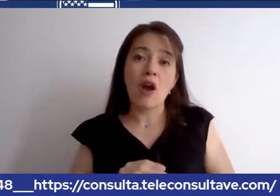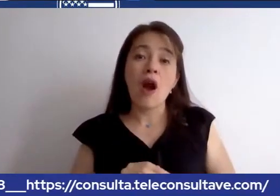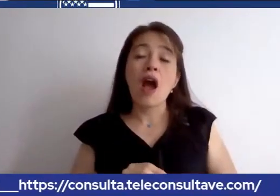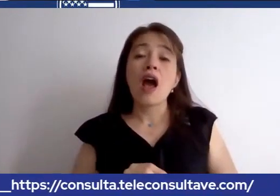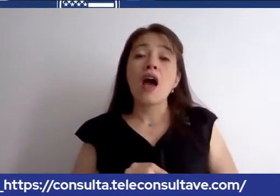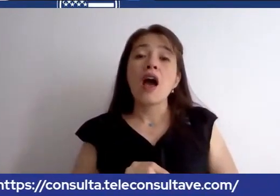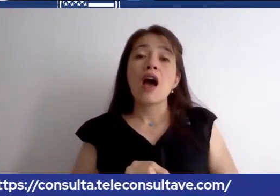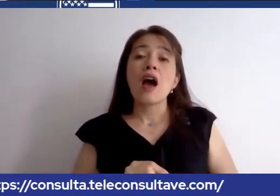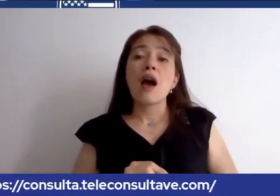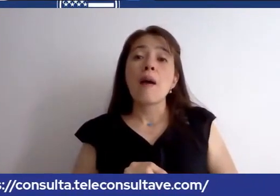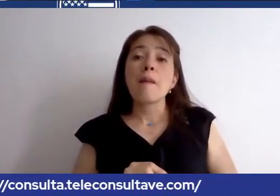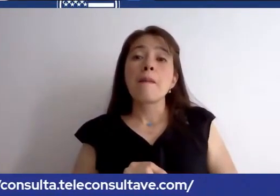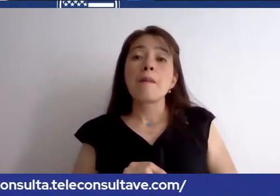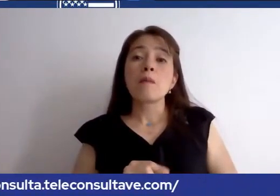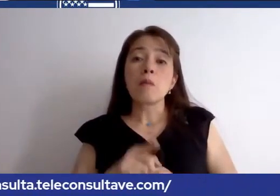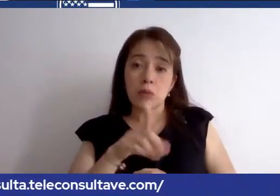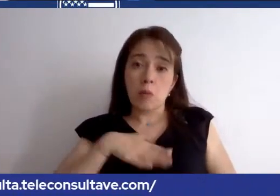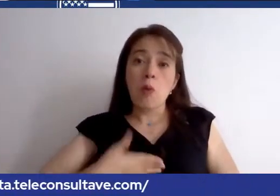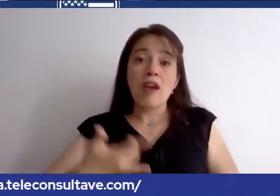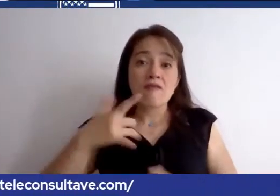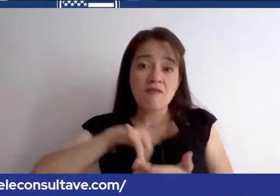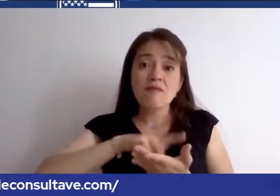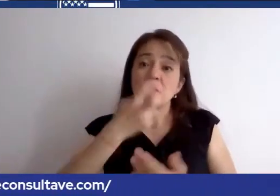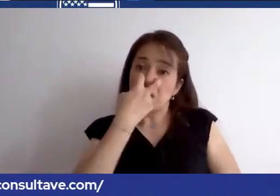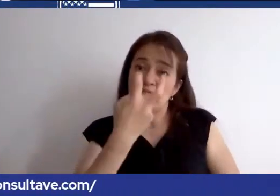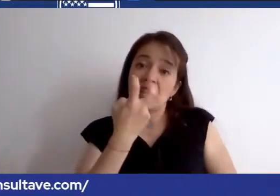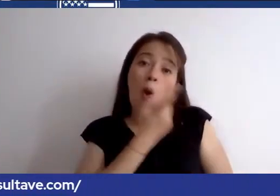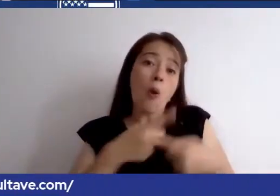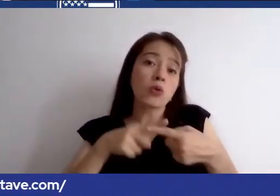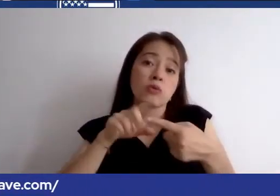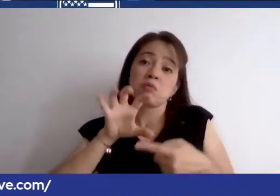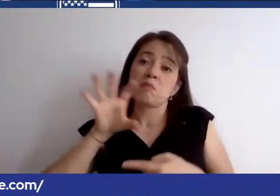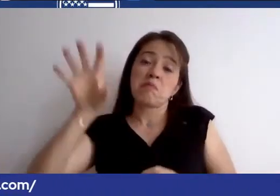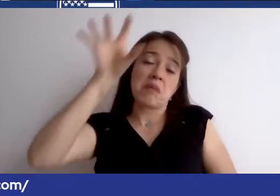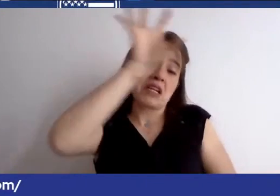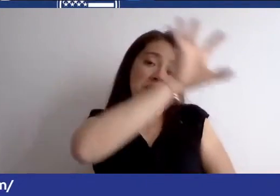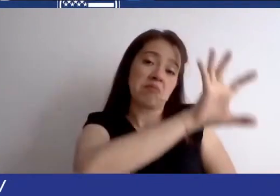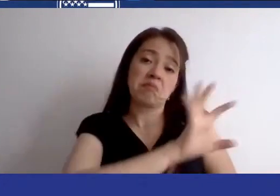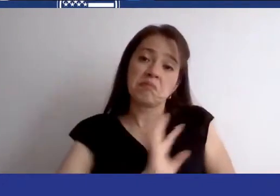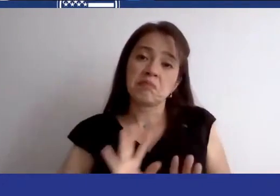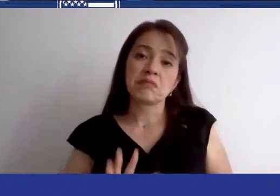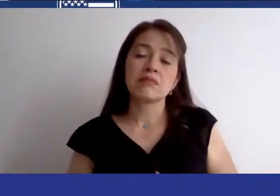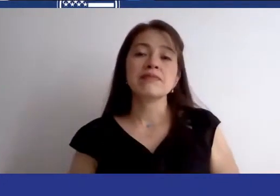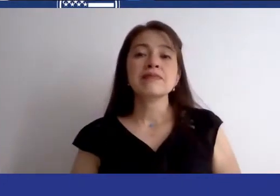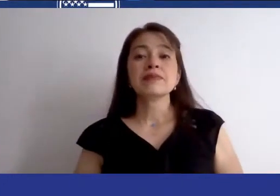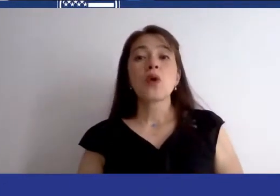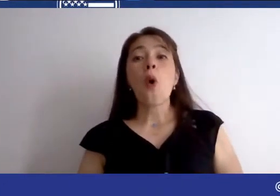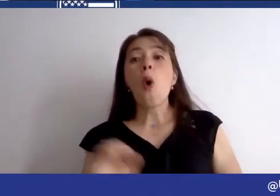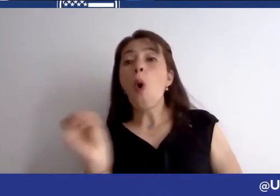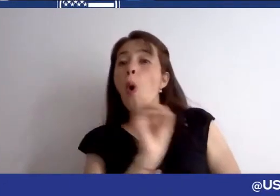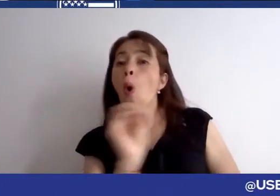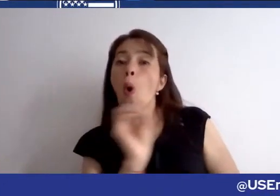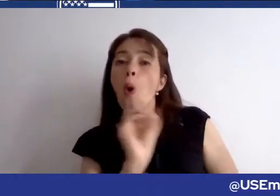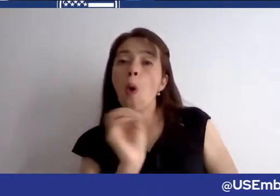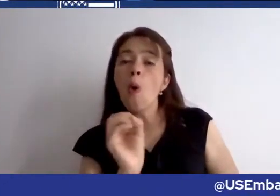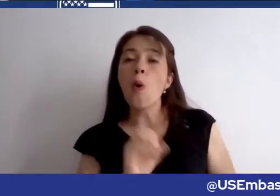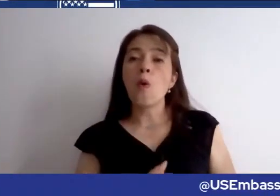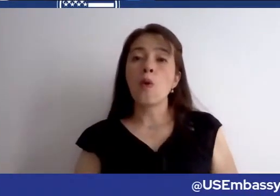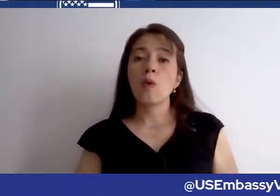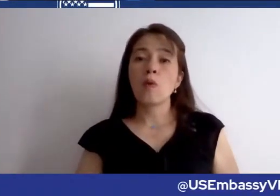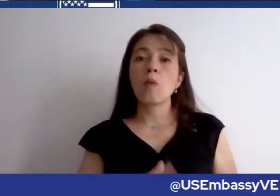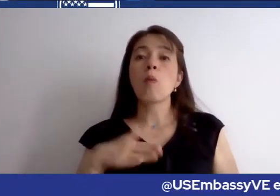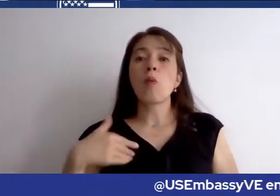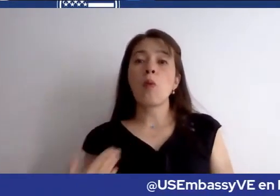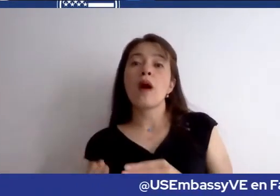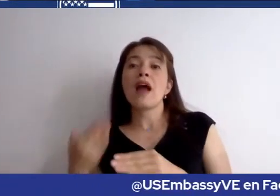a un otro país en la embajada o consulado para hacerlo también puede llegar a la embajada